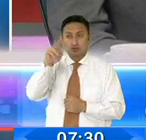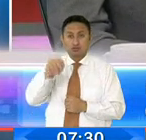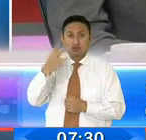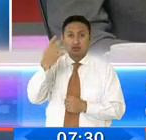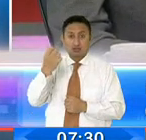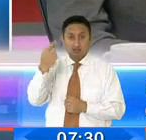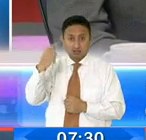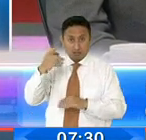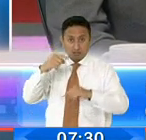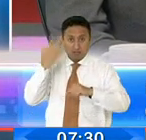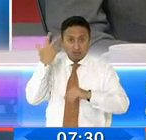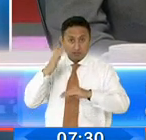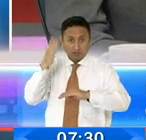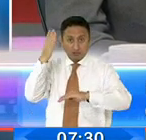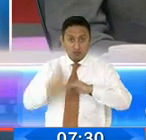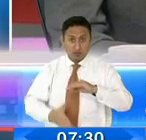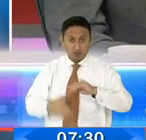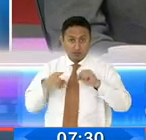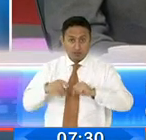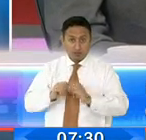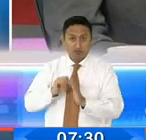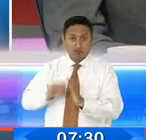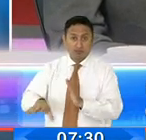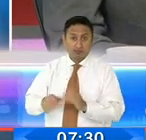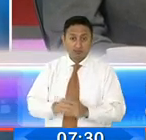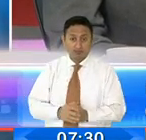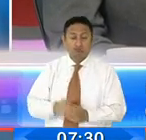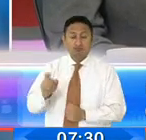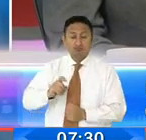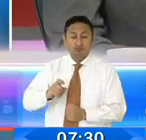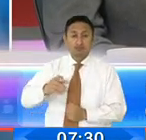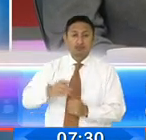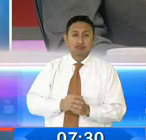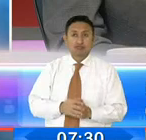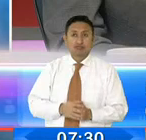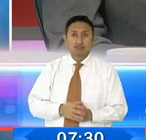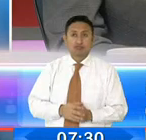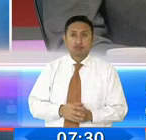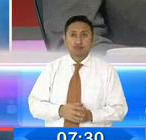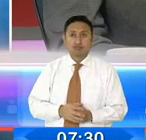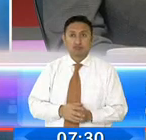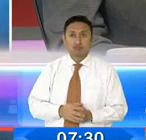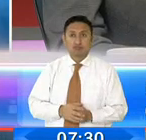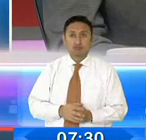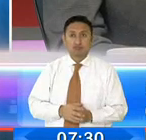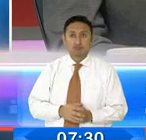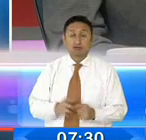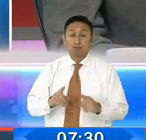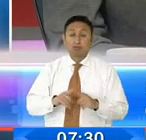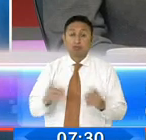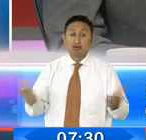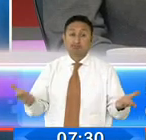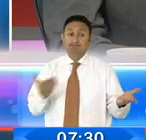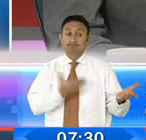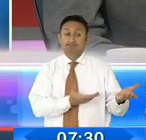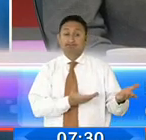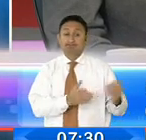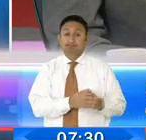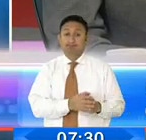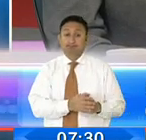no tenían por qué ser usadas, debían haber sido de baja, fin, pero mire que fueron usadas por orden,